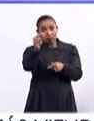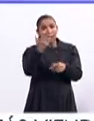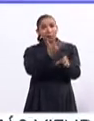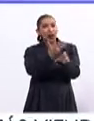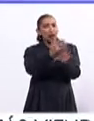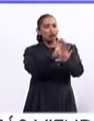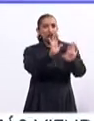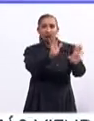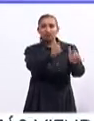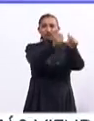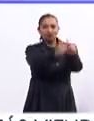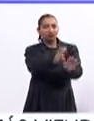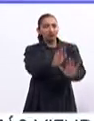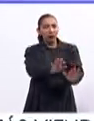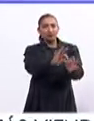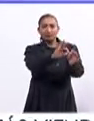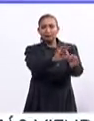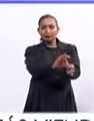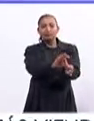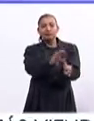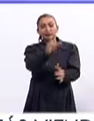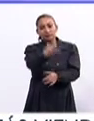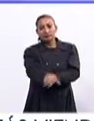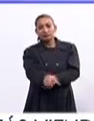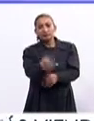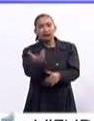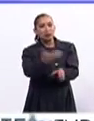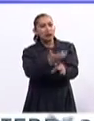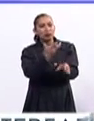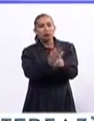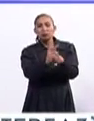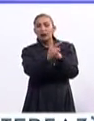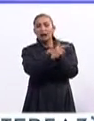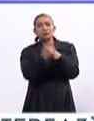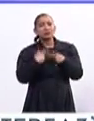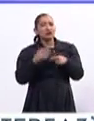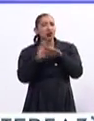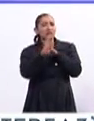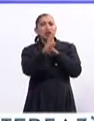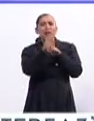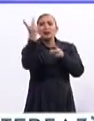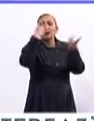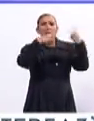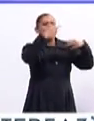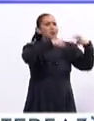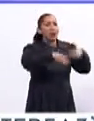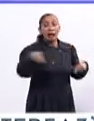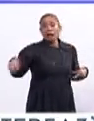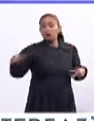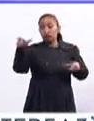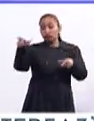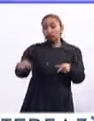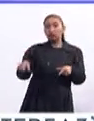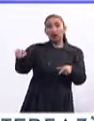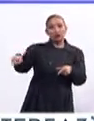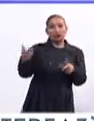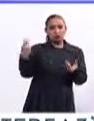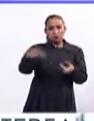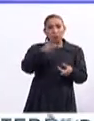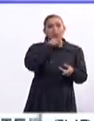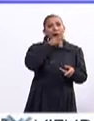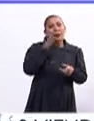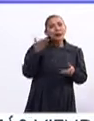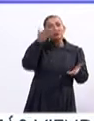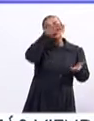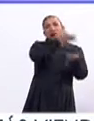americanos, a final de cuentas, son gente que son... Los Estados Unidos es un país de inmigrantes y ellos representan precisamente, aunque sus padres